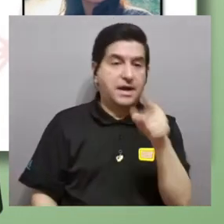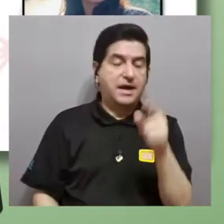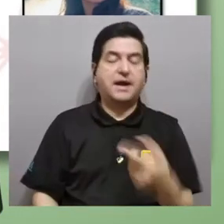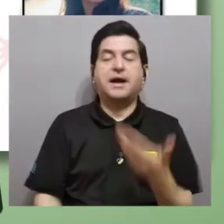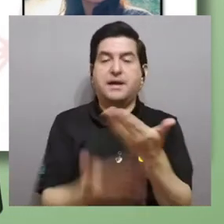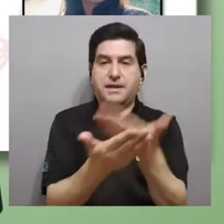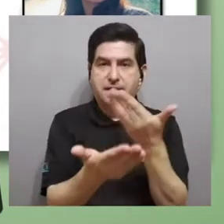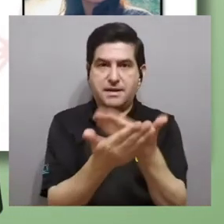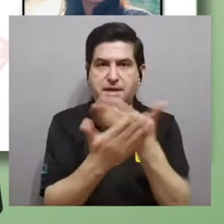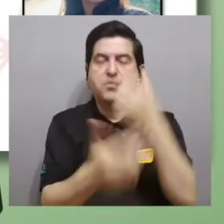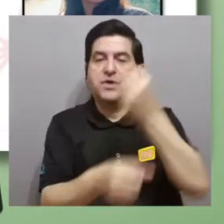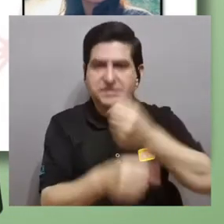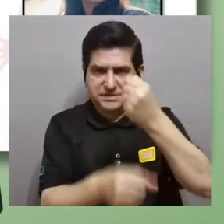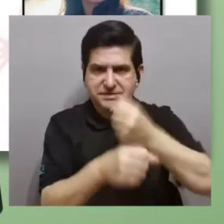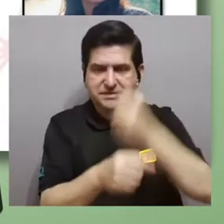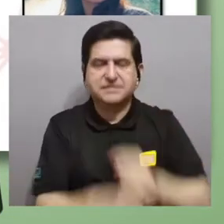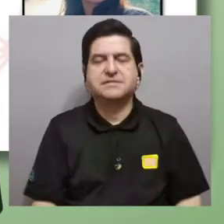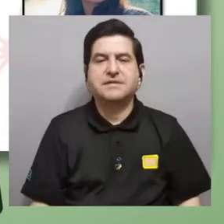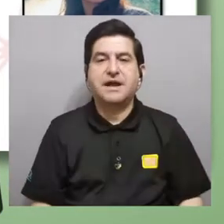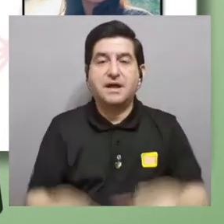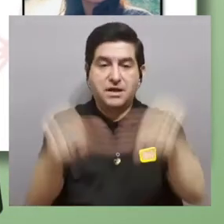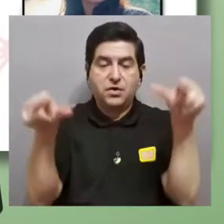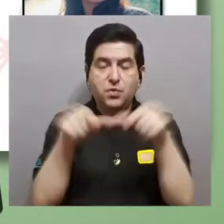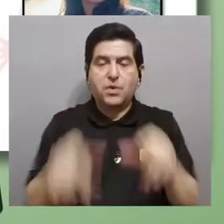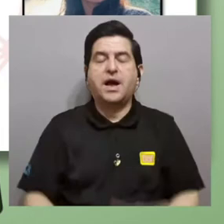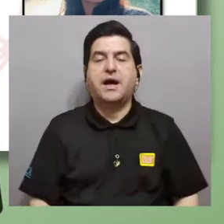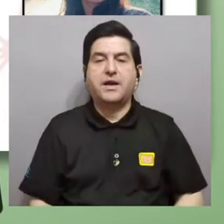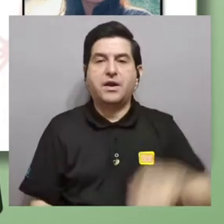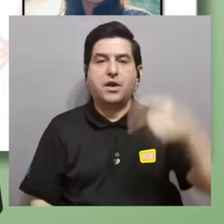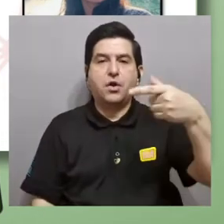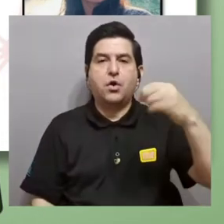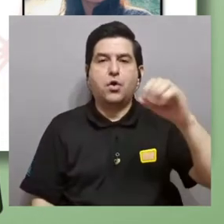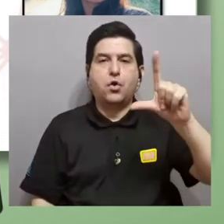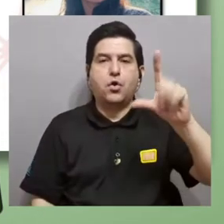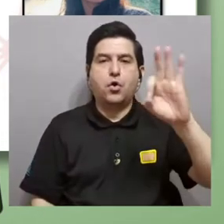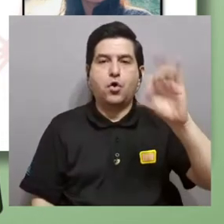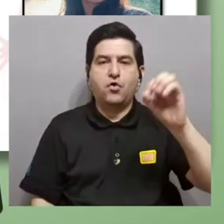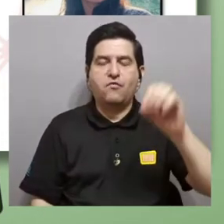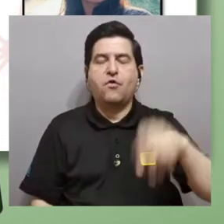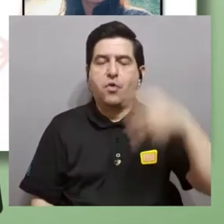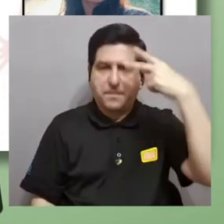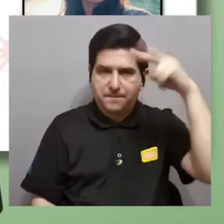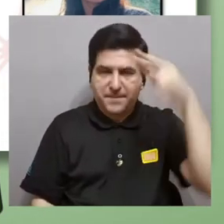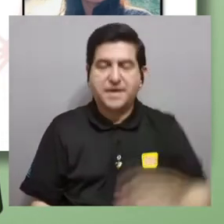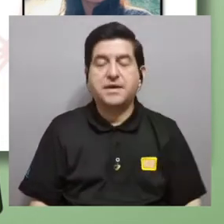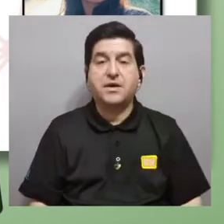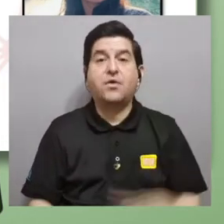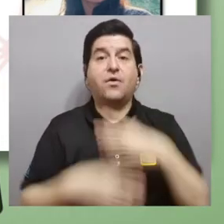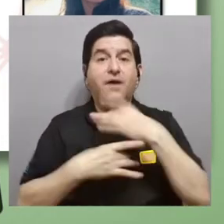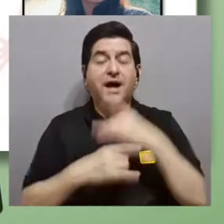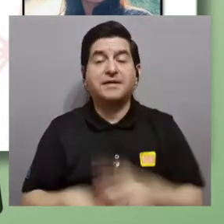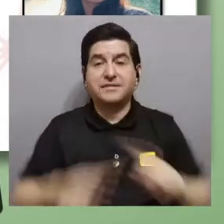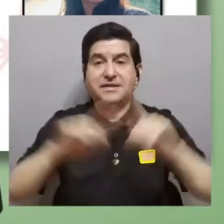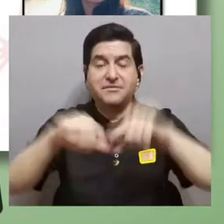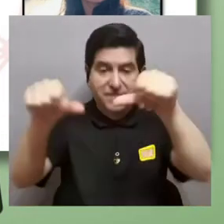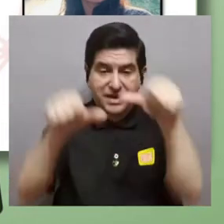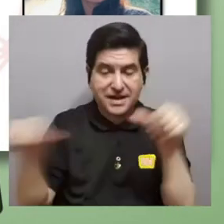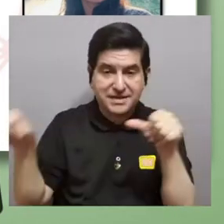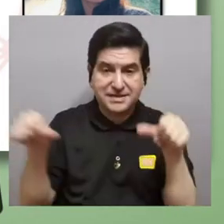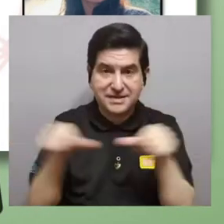Abajo pongo el punto de muestreo donde ella estuvo trabajando en el Golfo de México. Muy interesante nuevamente el tema de la